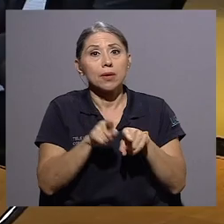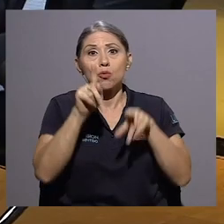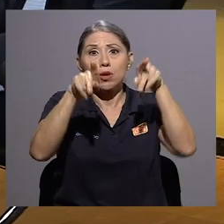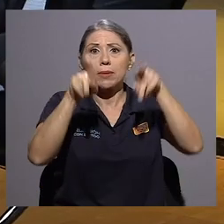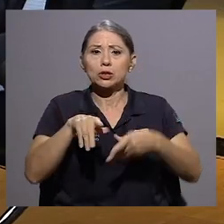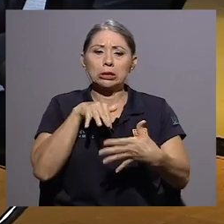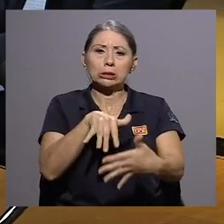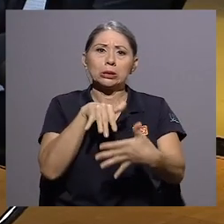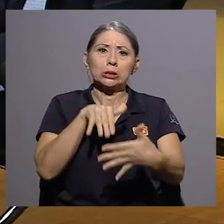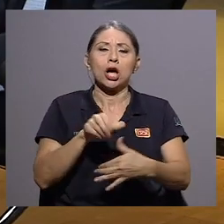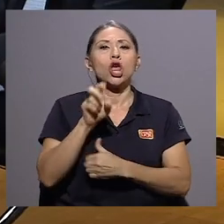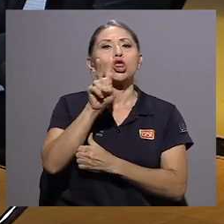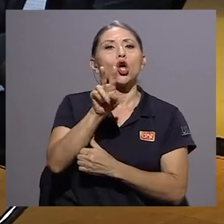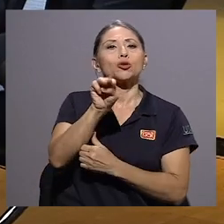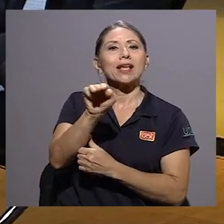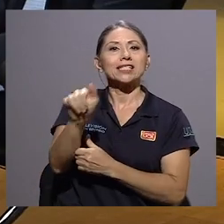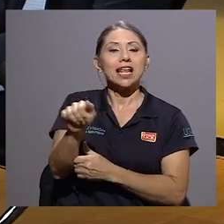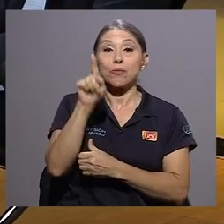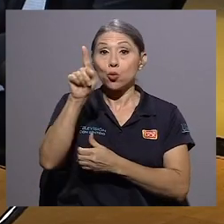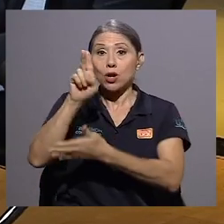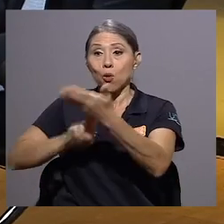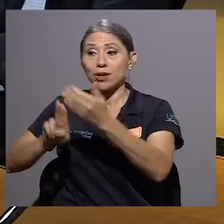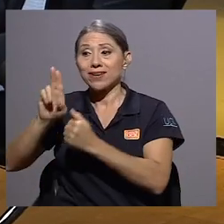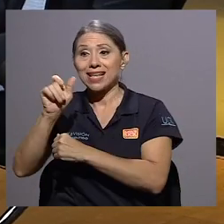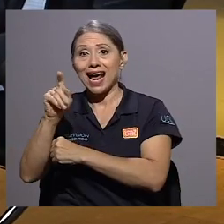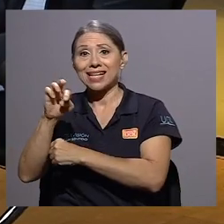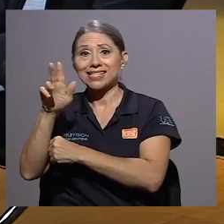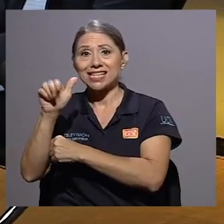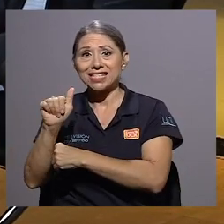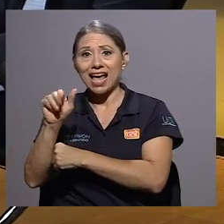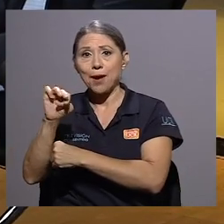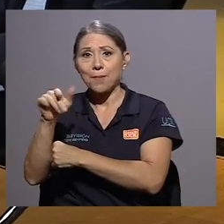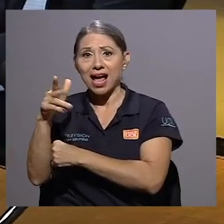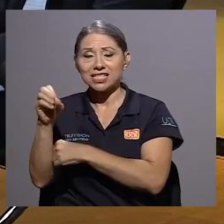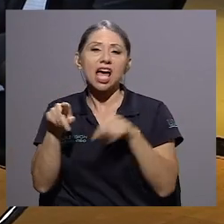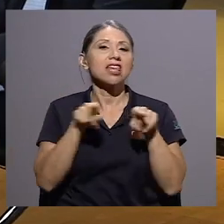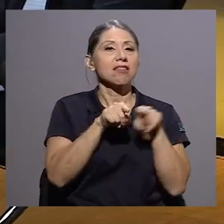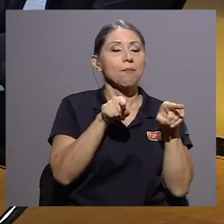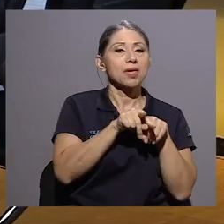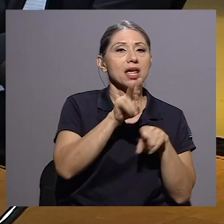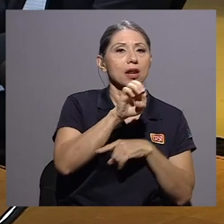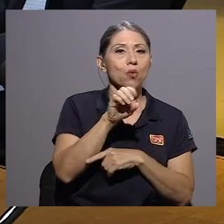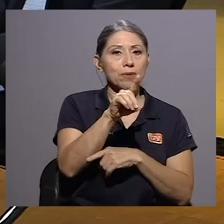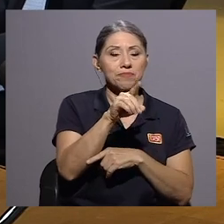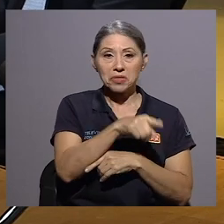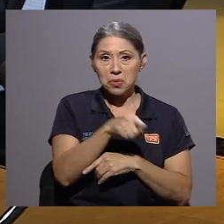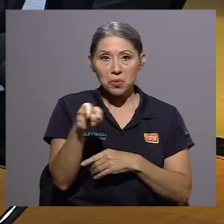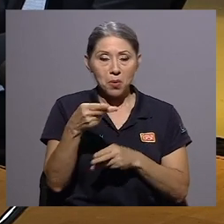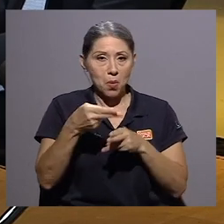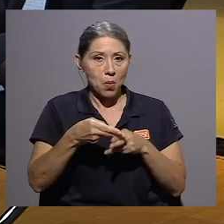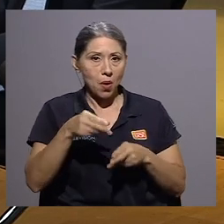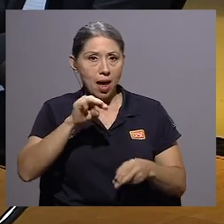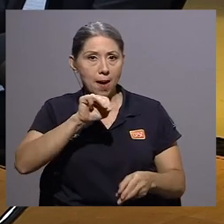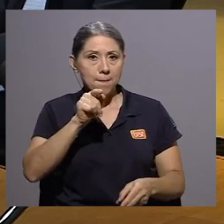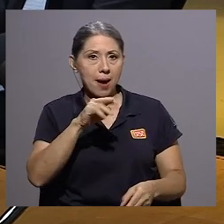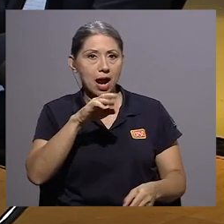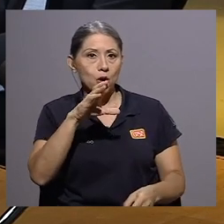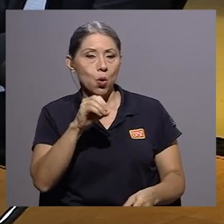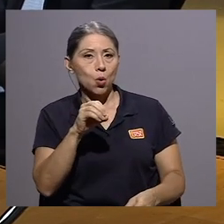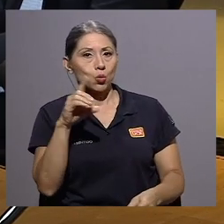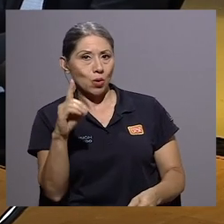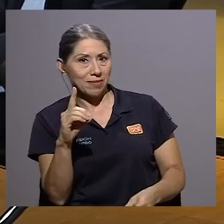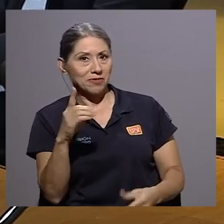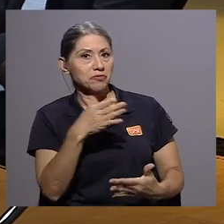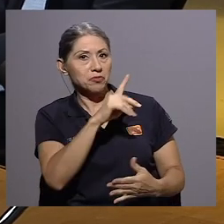pero sobre todo también una persona muy formada en esa área, con dos maestrías, una en la Universidad de Castilla y La Mancha y también, casualmente, en la Universidad Estatal de Distancia.